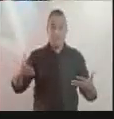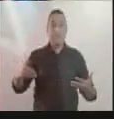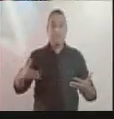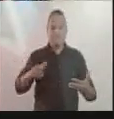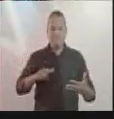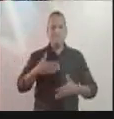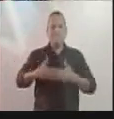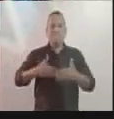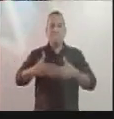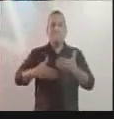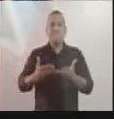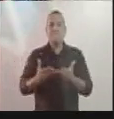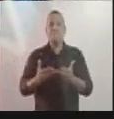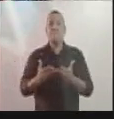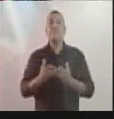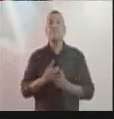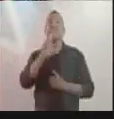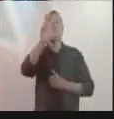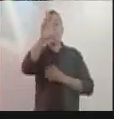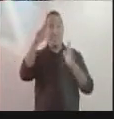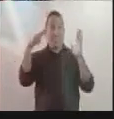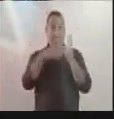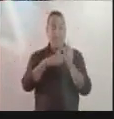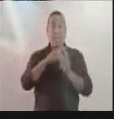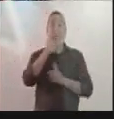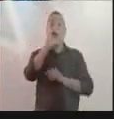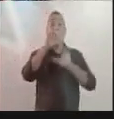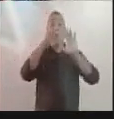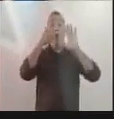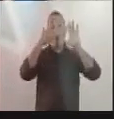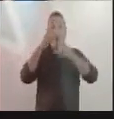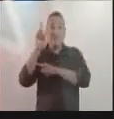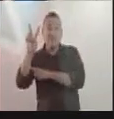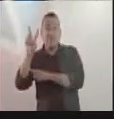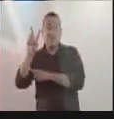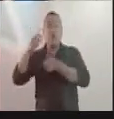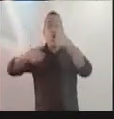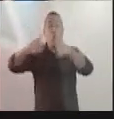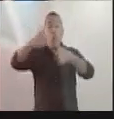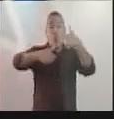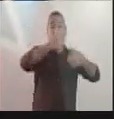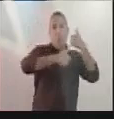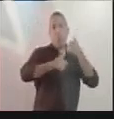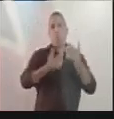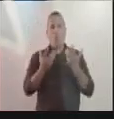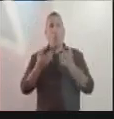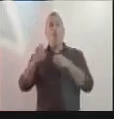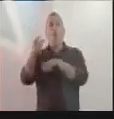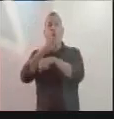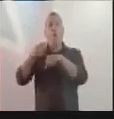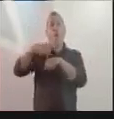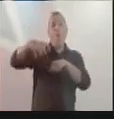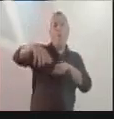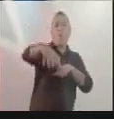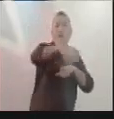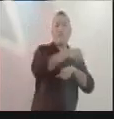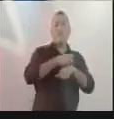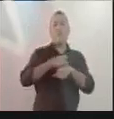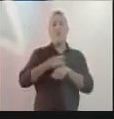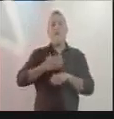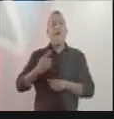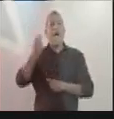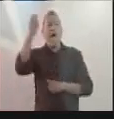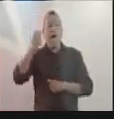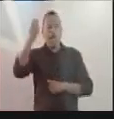Durante este proceso se elegirán 3.082 cargos entre gobernaciones, alcaldías,